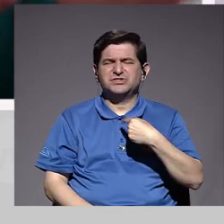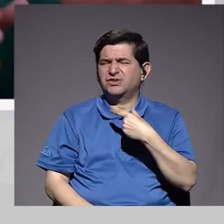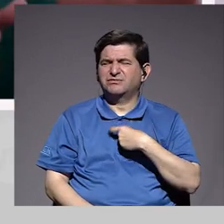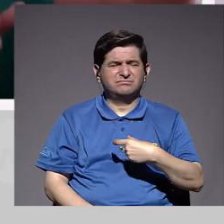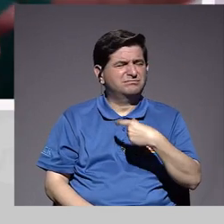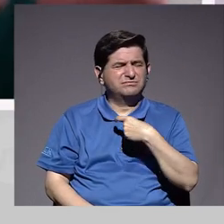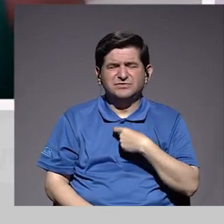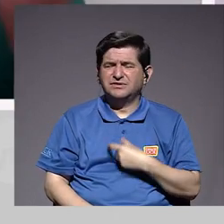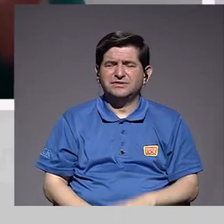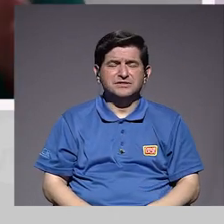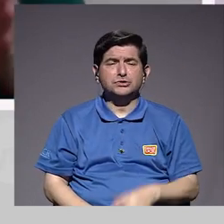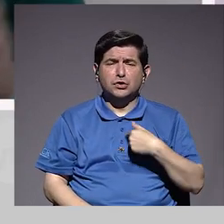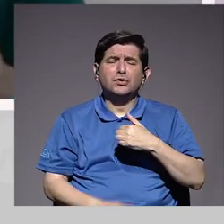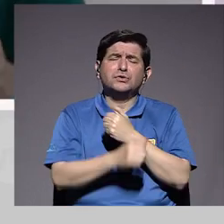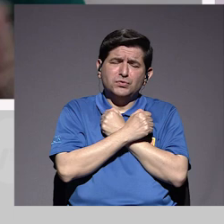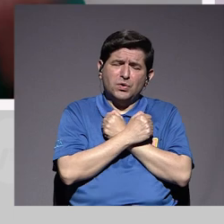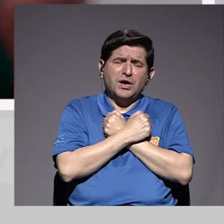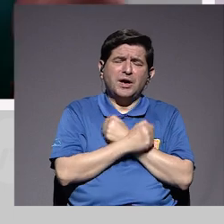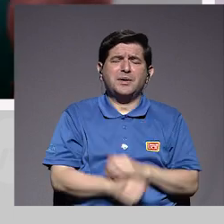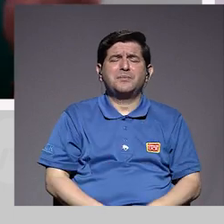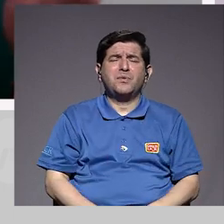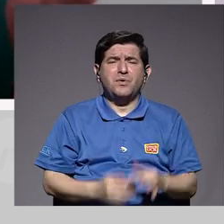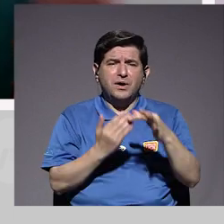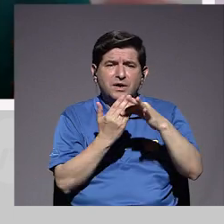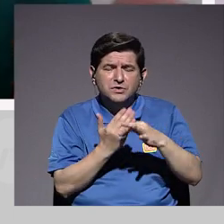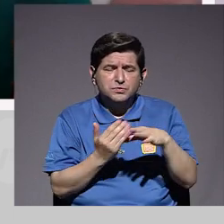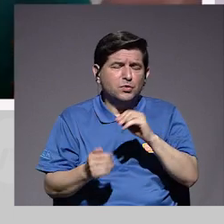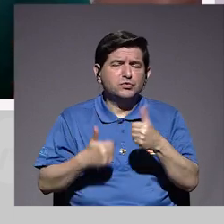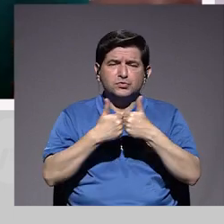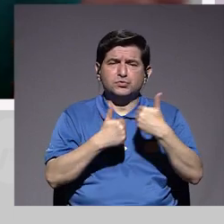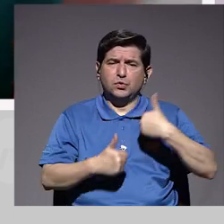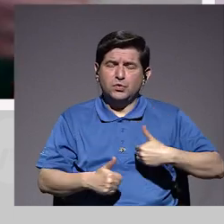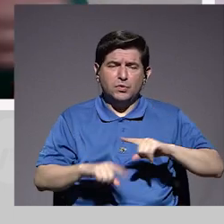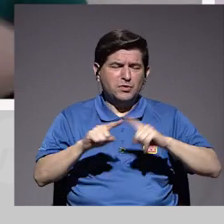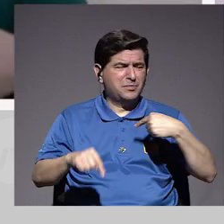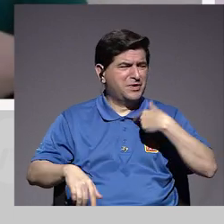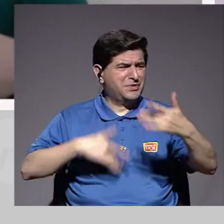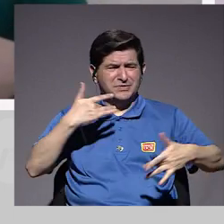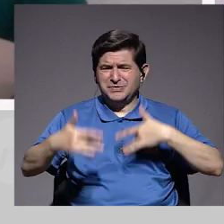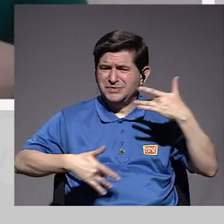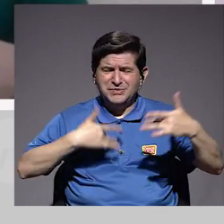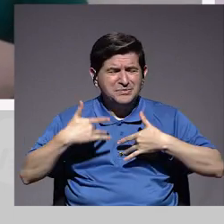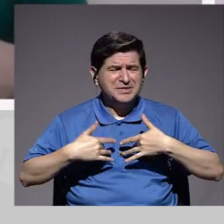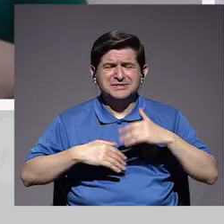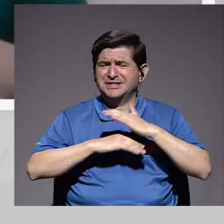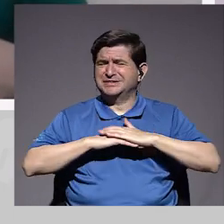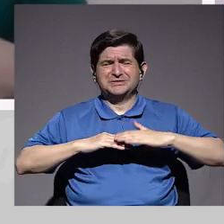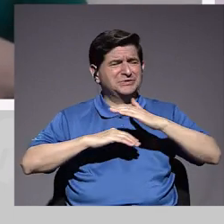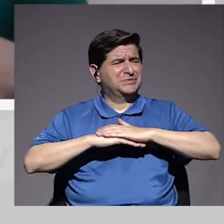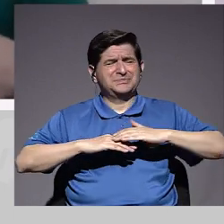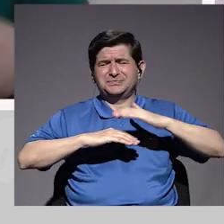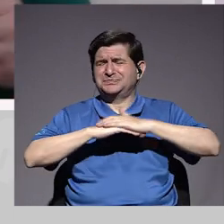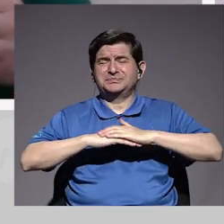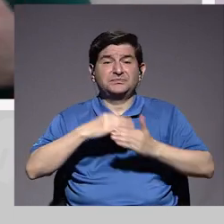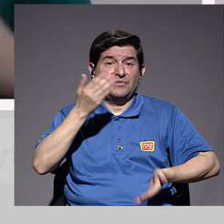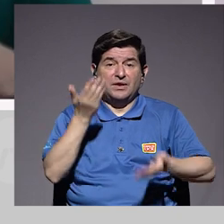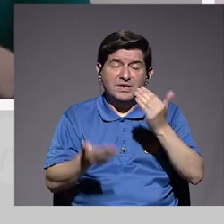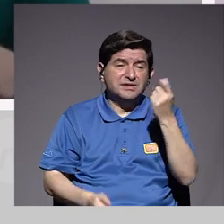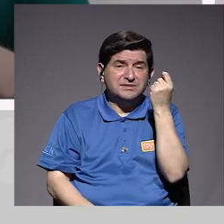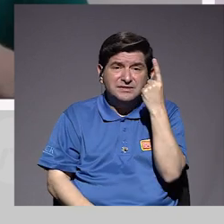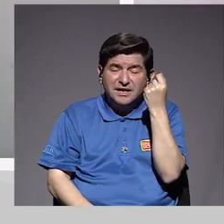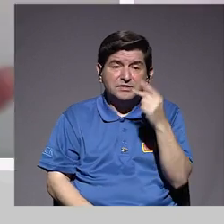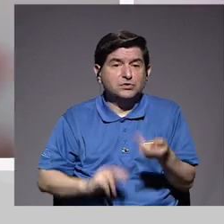disminución de líbido, yo sigo queriendo a mi marido o a mi novio, pero sin embargo algo está pasando, no me siento, no me siento a gusto y